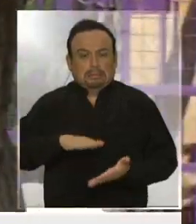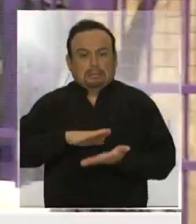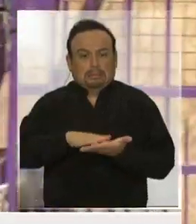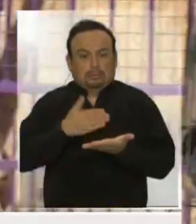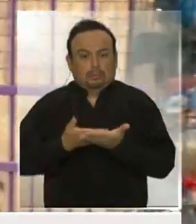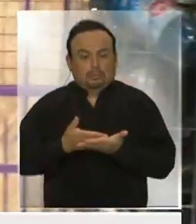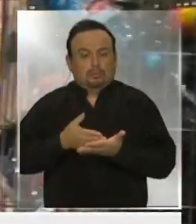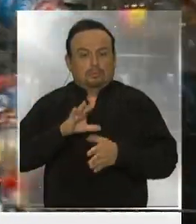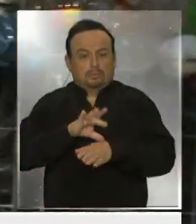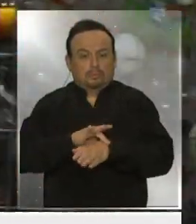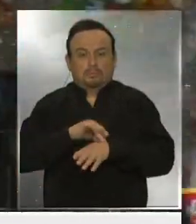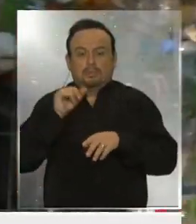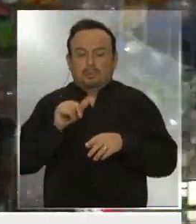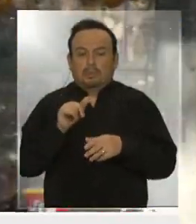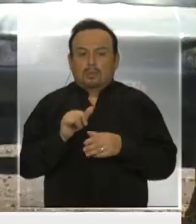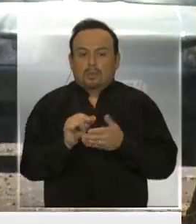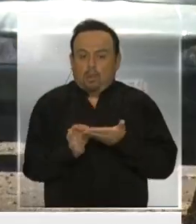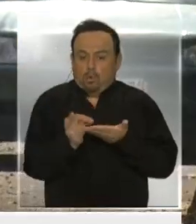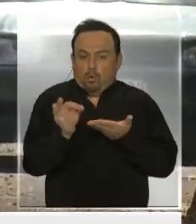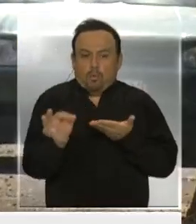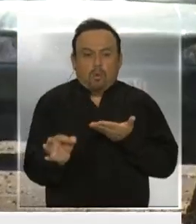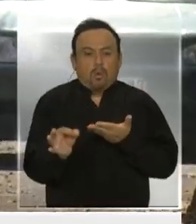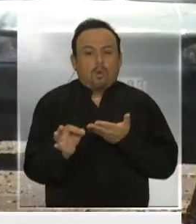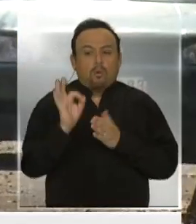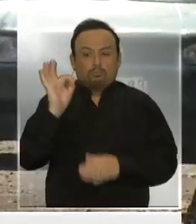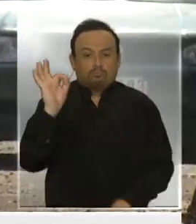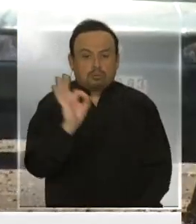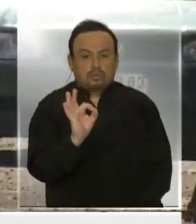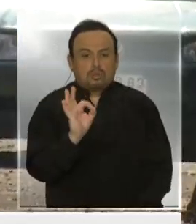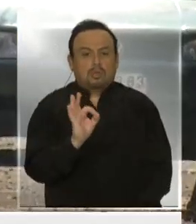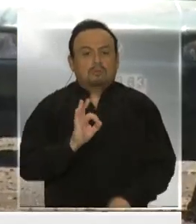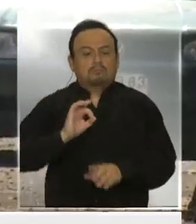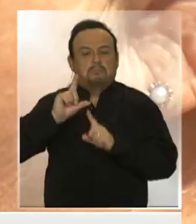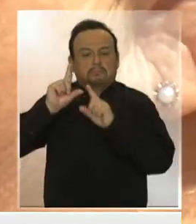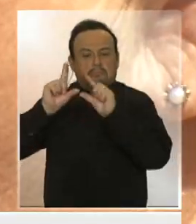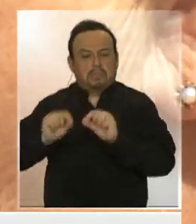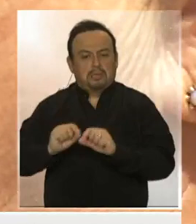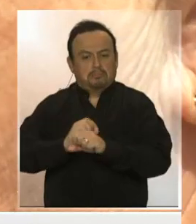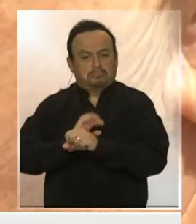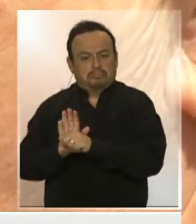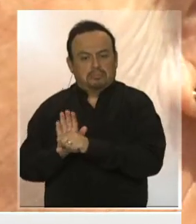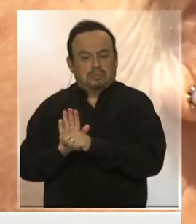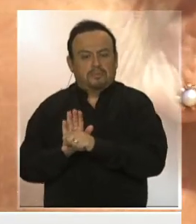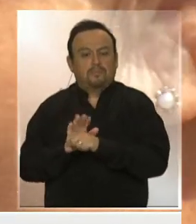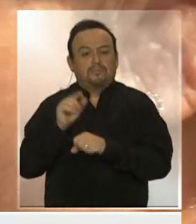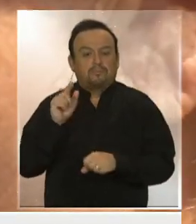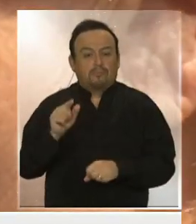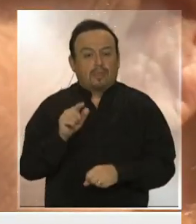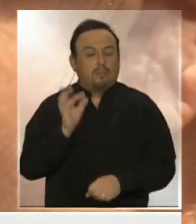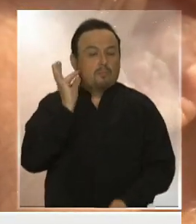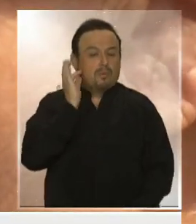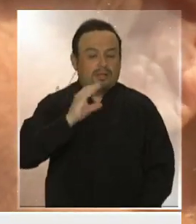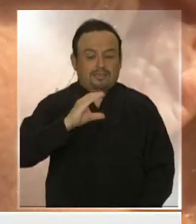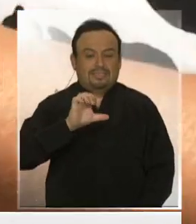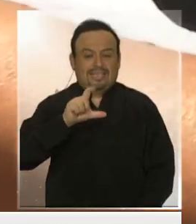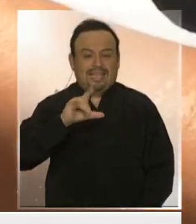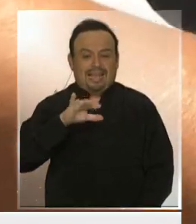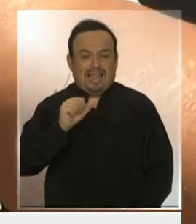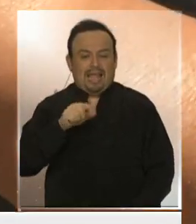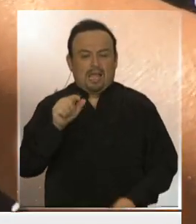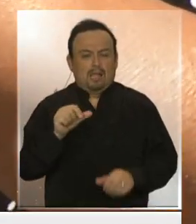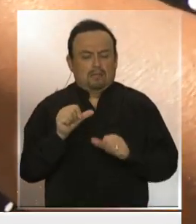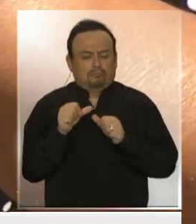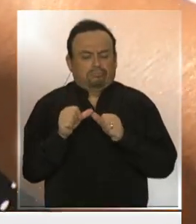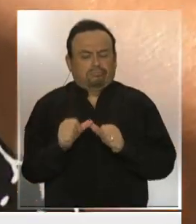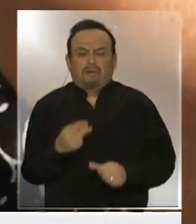la comuna cuenta con uno de los índices más bajos de personas contagiadas con coronavirus. Celia hace 40 años que vive en la población clara estrella,